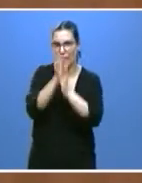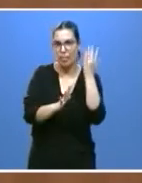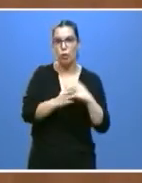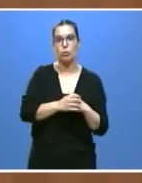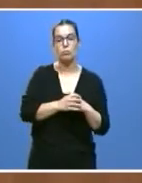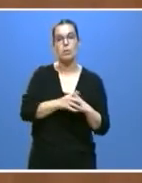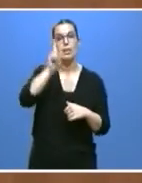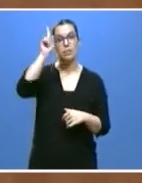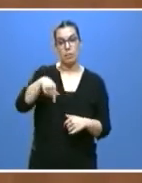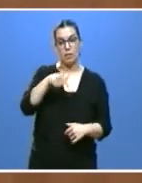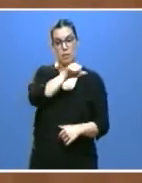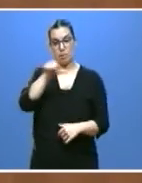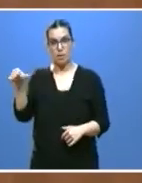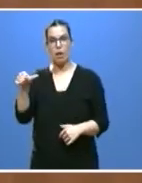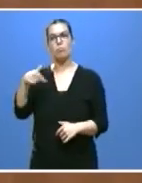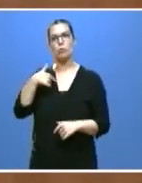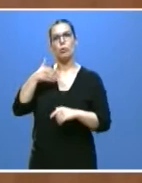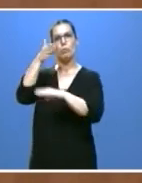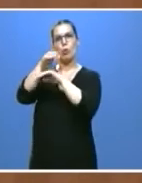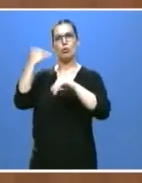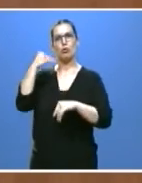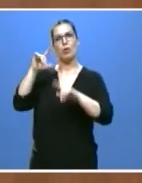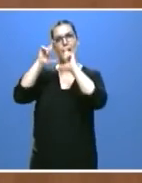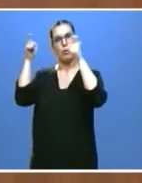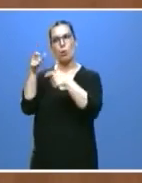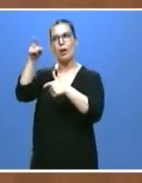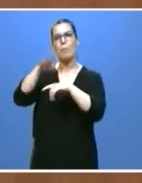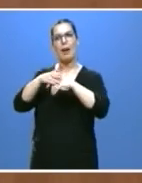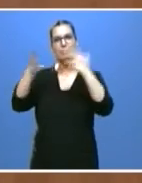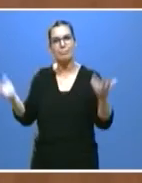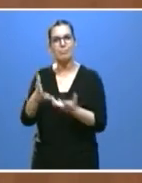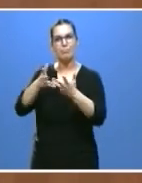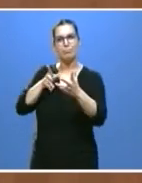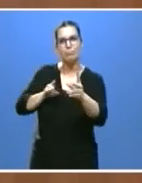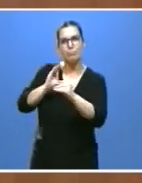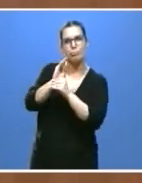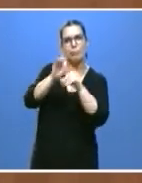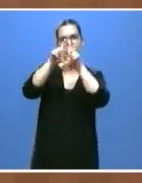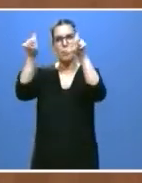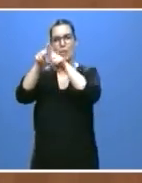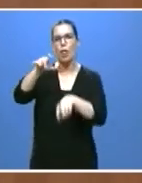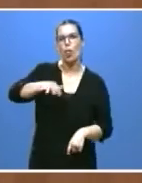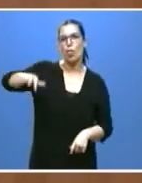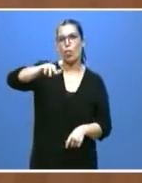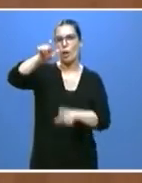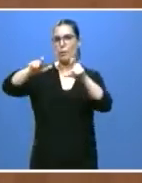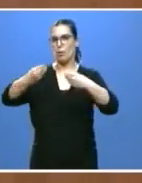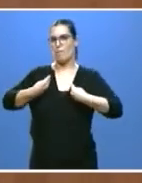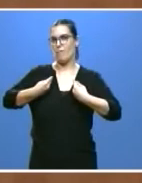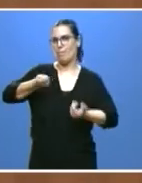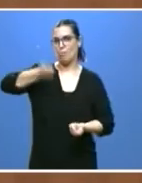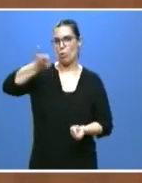la provincia de Soria para afrontar el reto de incentivar la inversión empresarial en zonas despobladas